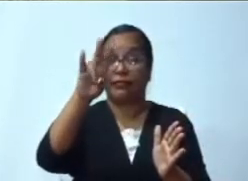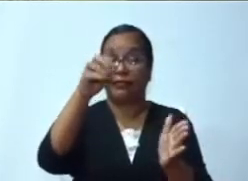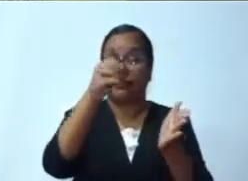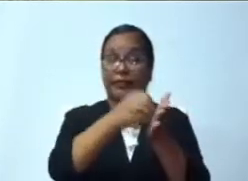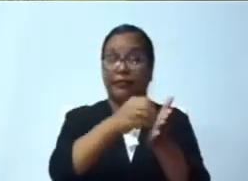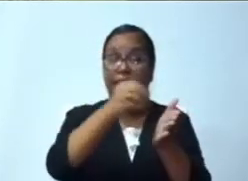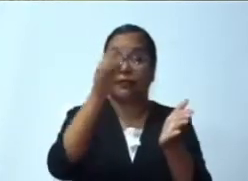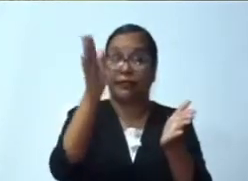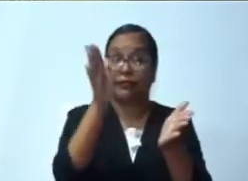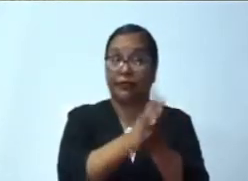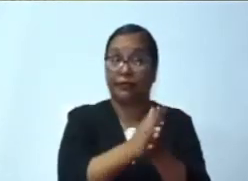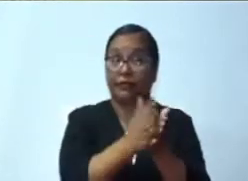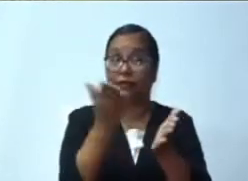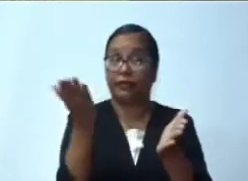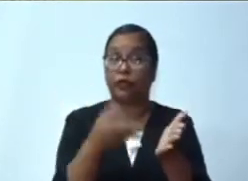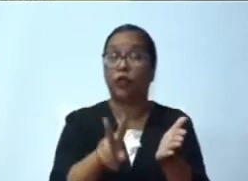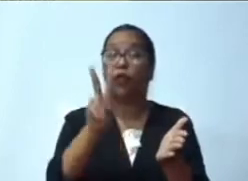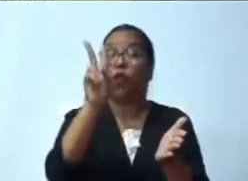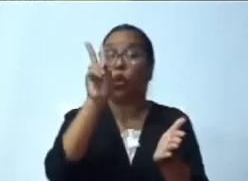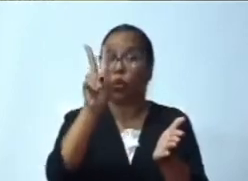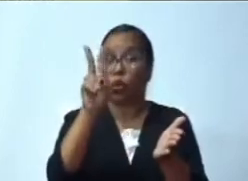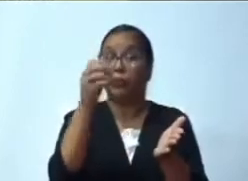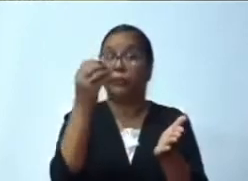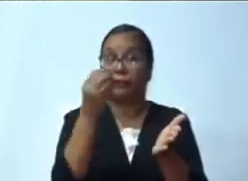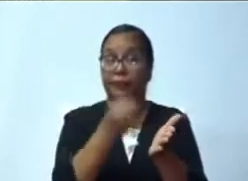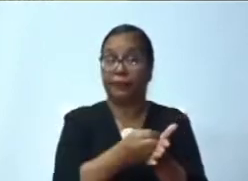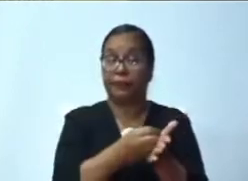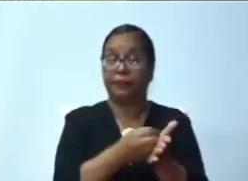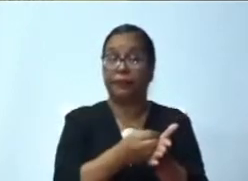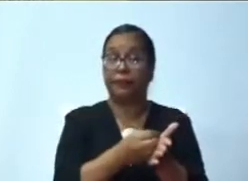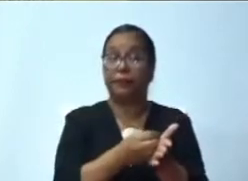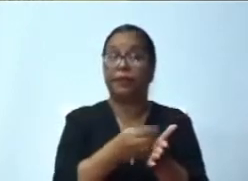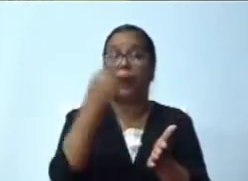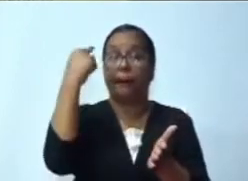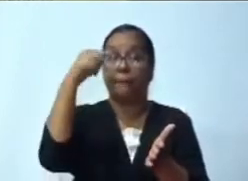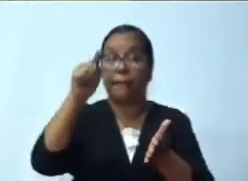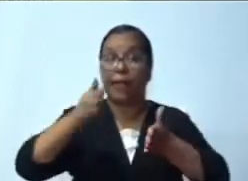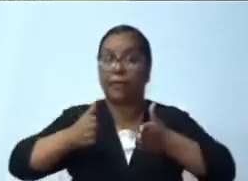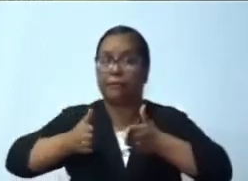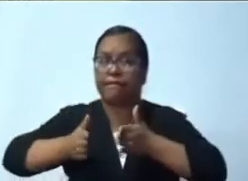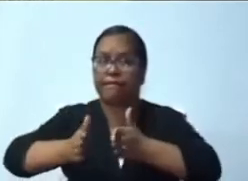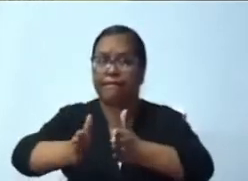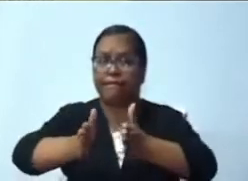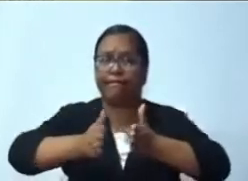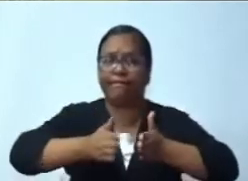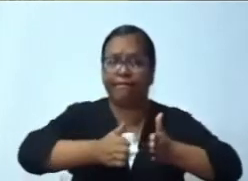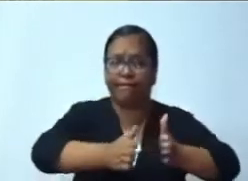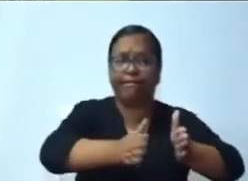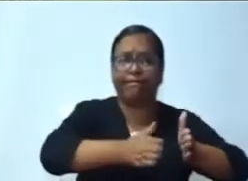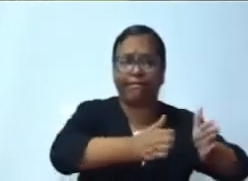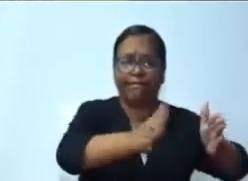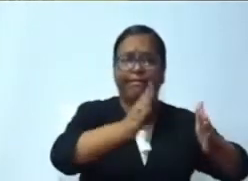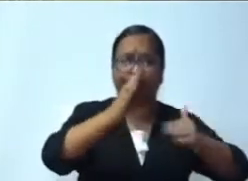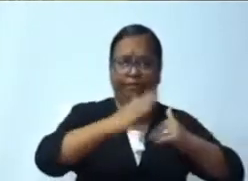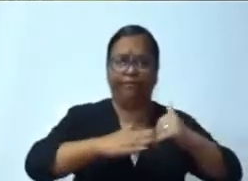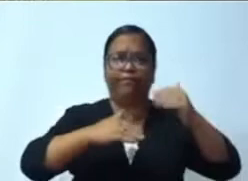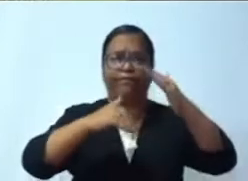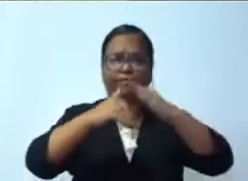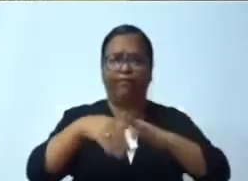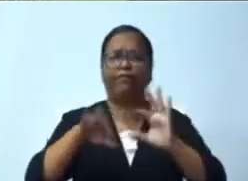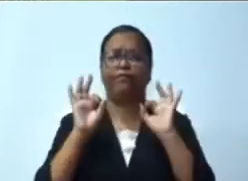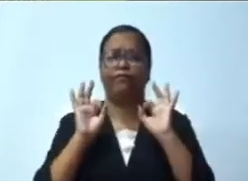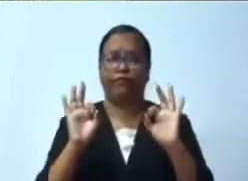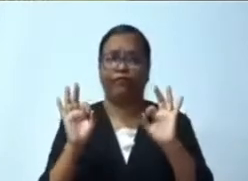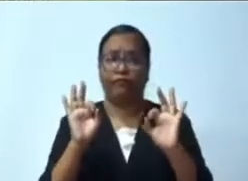vial. Cada vez que uno de nosotros echa un galón de combustible, van dos pesos a RD vial para el